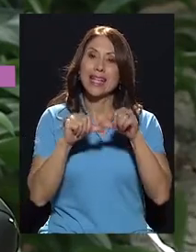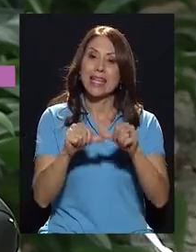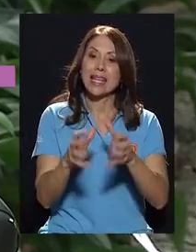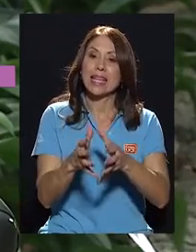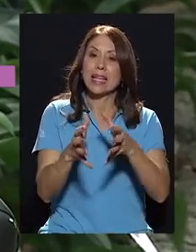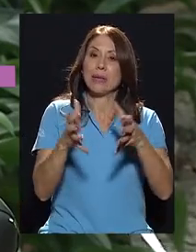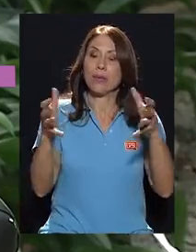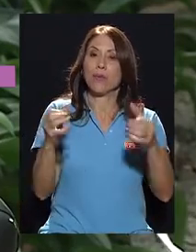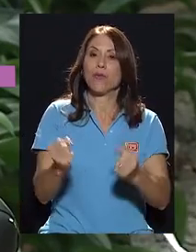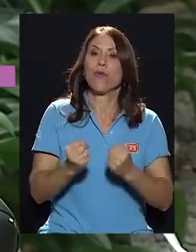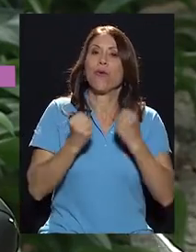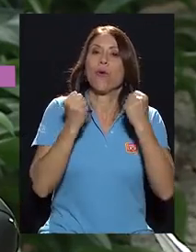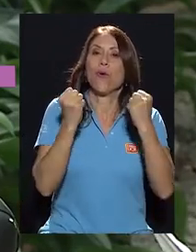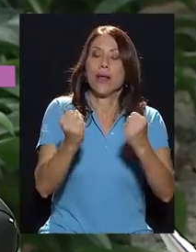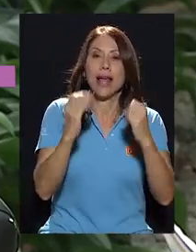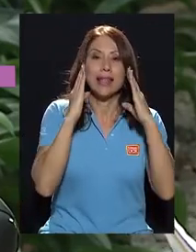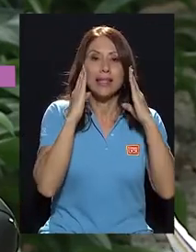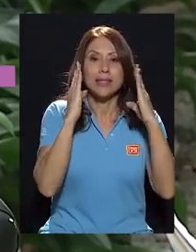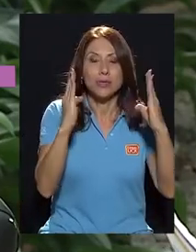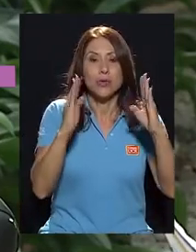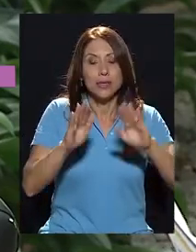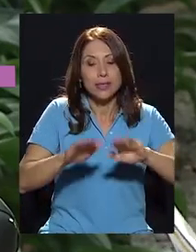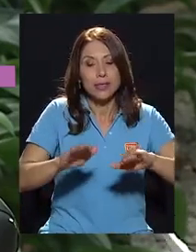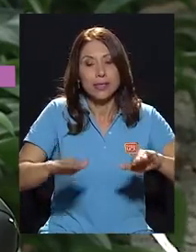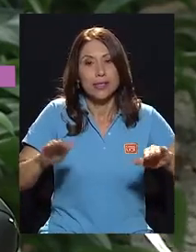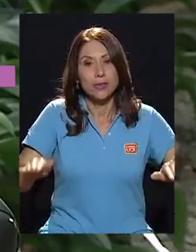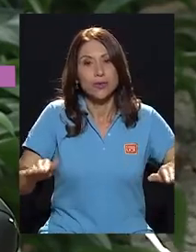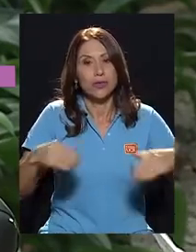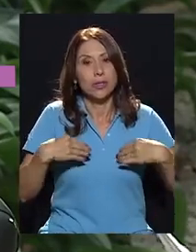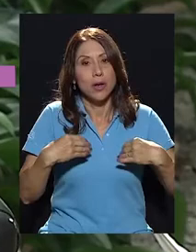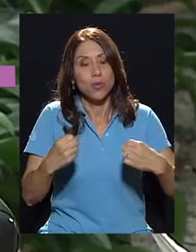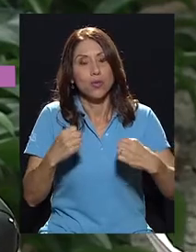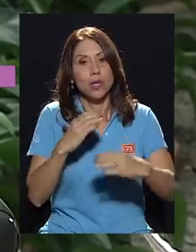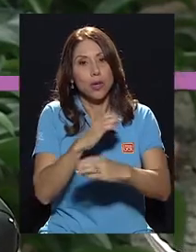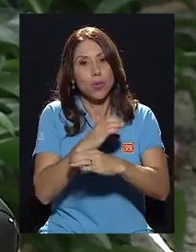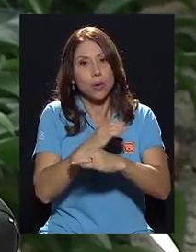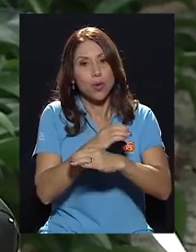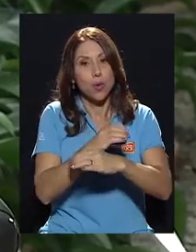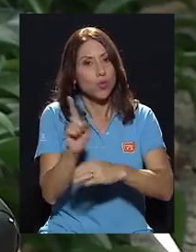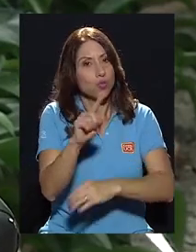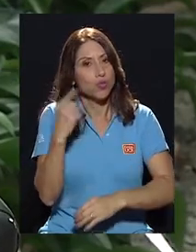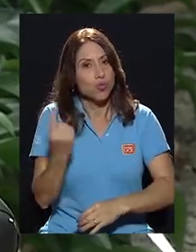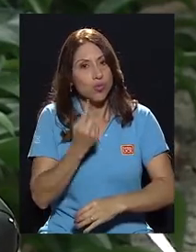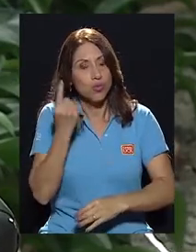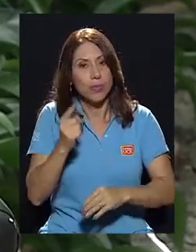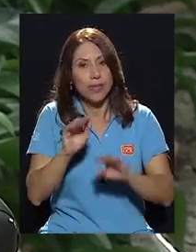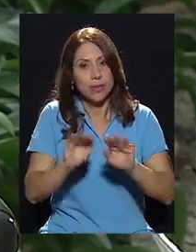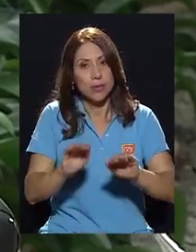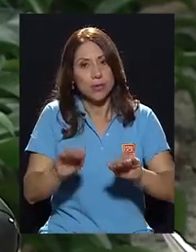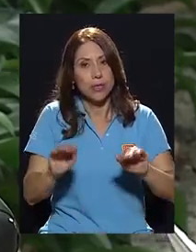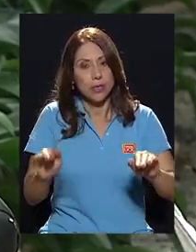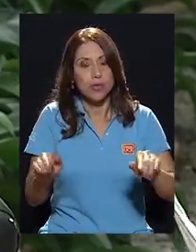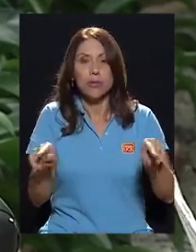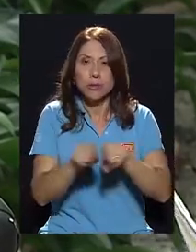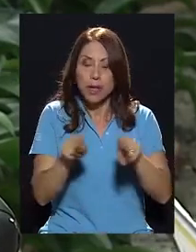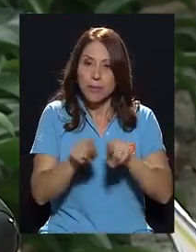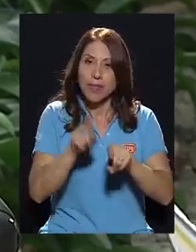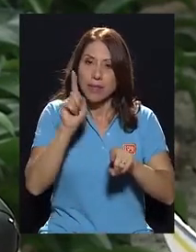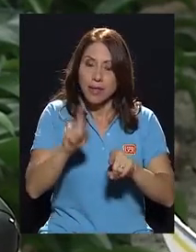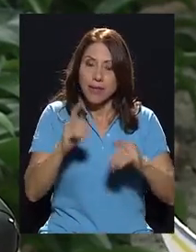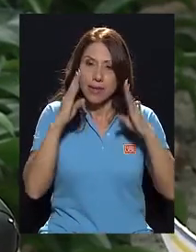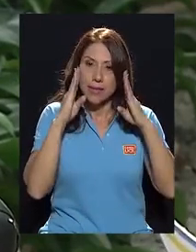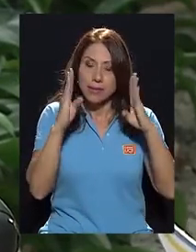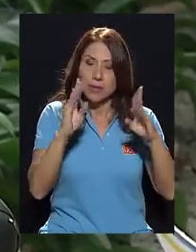servicios de salud de cuido en los niños. Obviamente, no es solamente los niños, sino que tenemos que tener atención